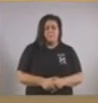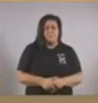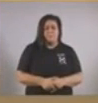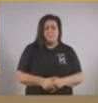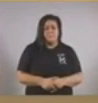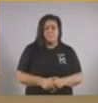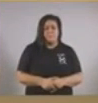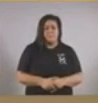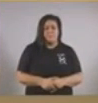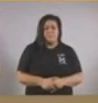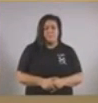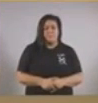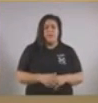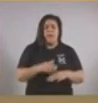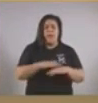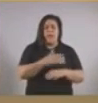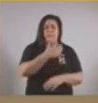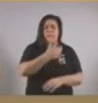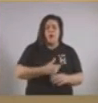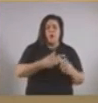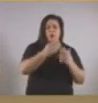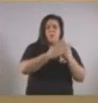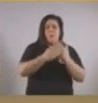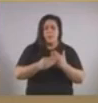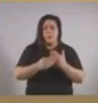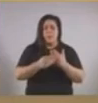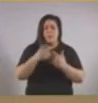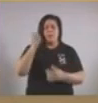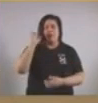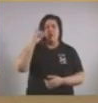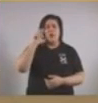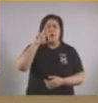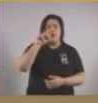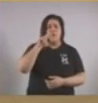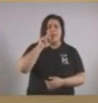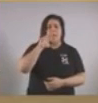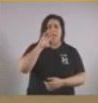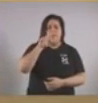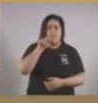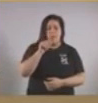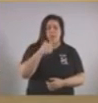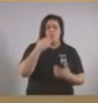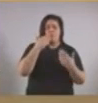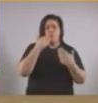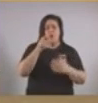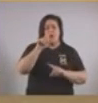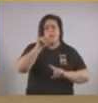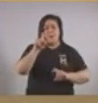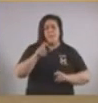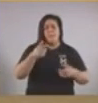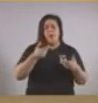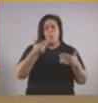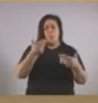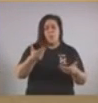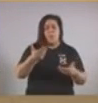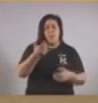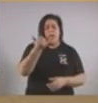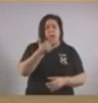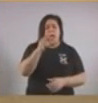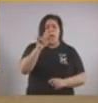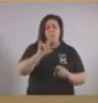Jefe de Gobierno, buenas tardes, Ministros. Rodrigo Porto de Radio Rivadavia, gracias por escuchar mi pregunta. Hay gente realmente que